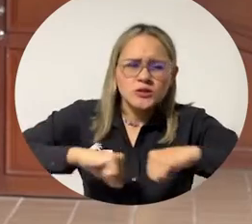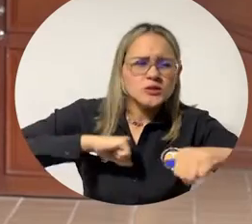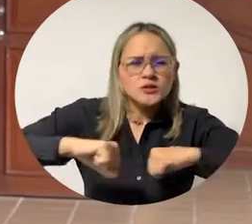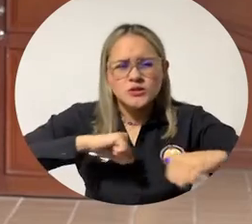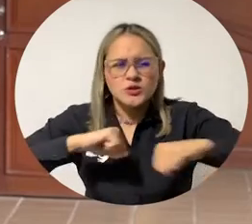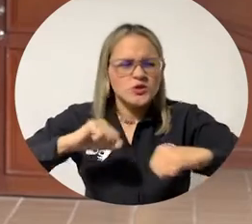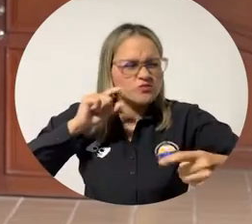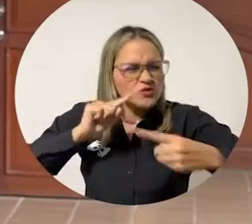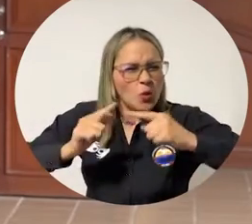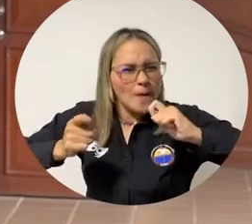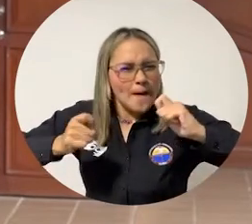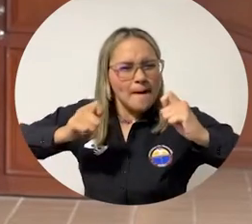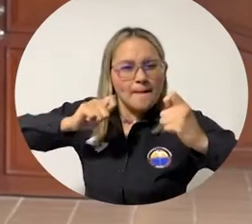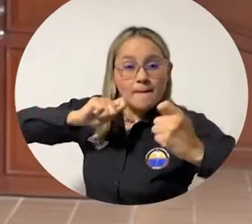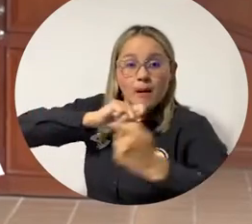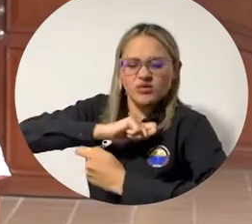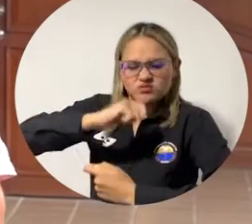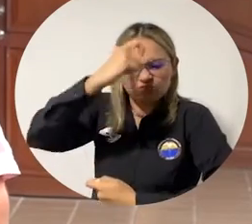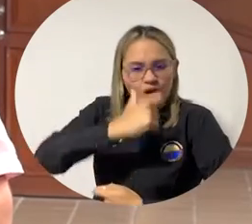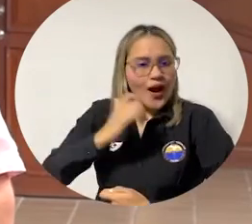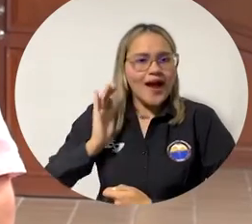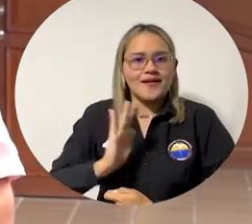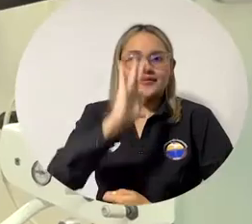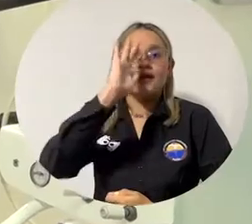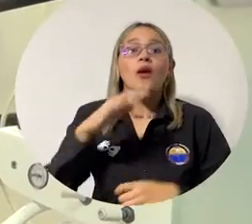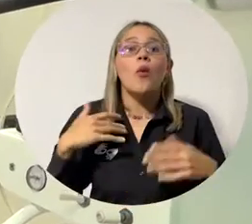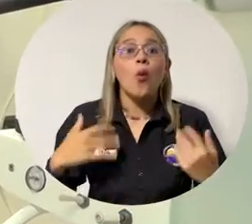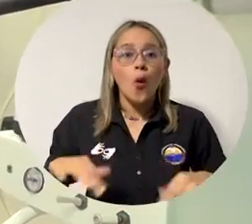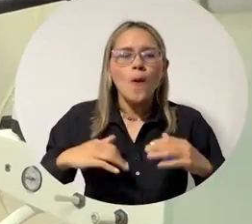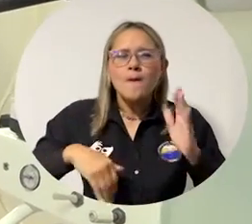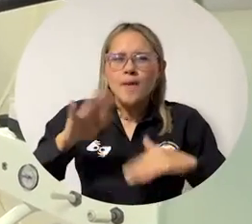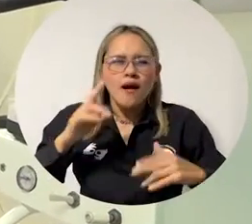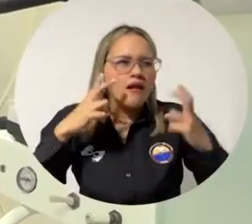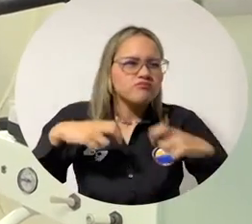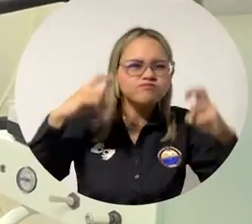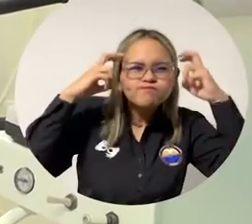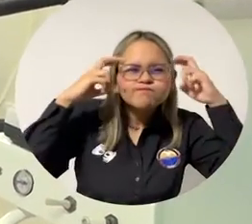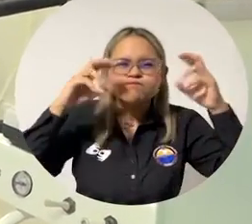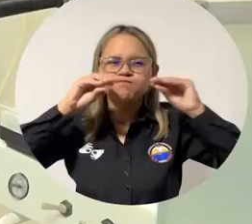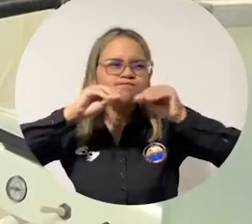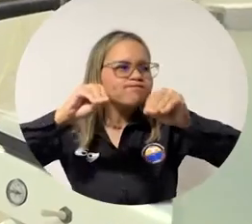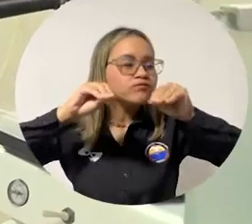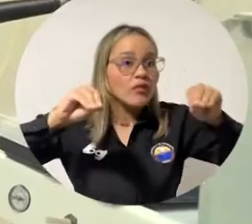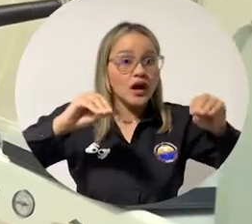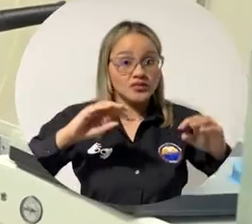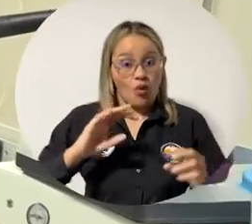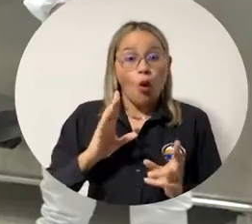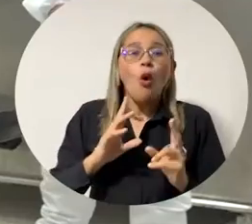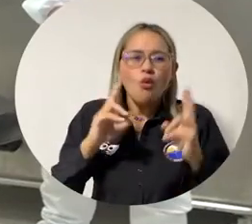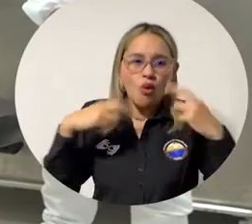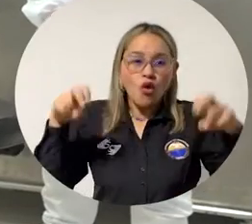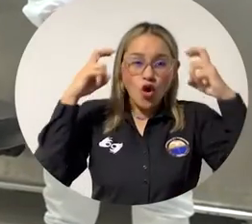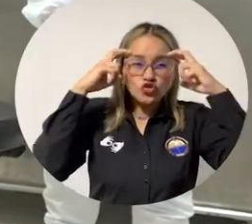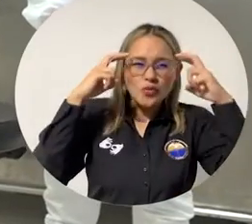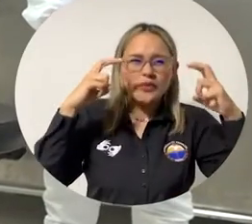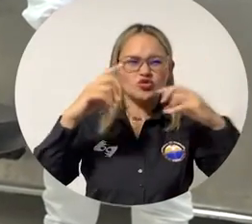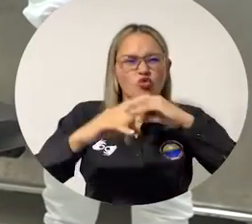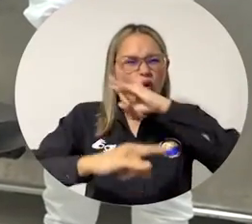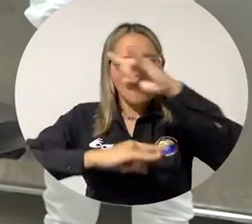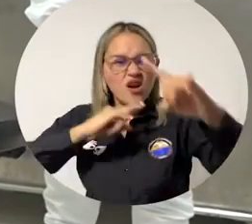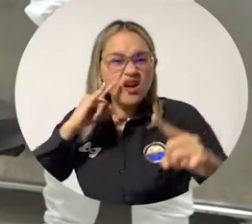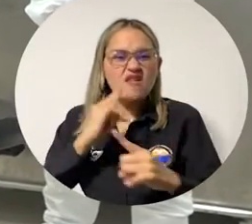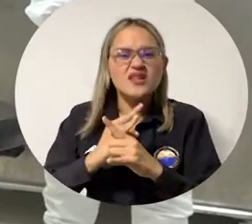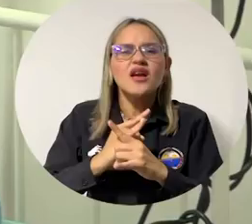de transformación con gran ímpetu y con mucha seriedad en la generación de conocimiento, no solamente conocimiento universal, sino